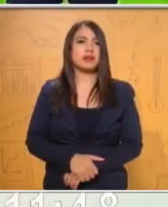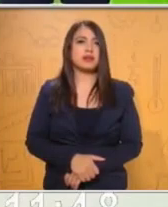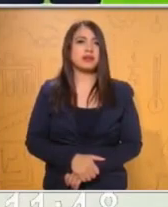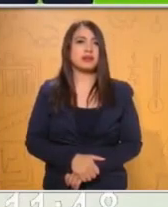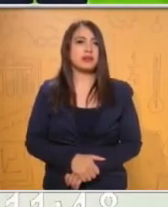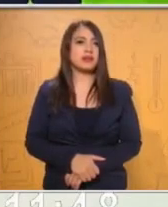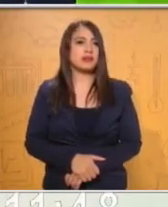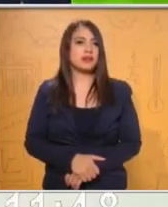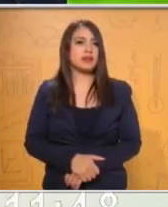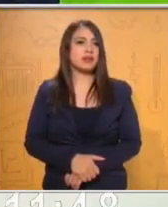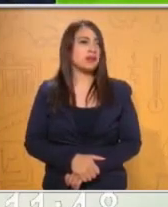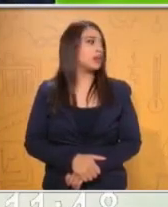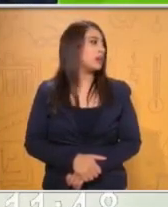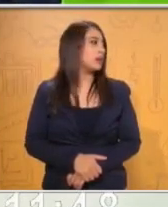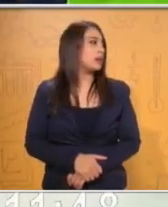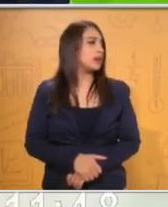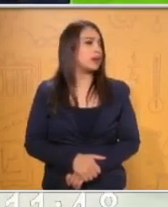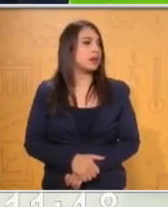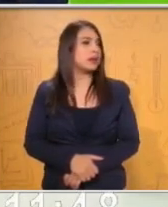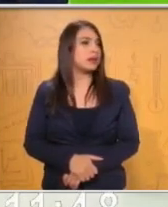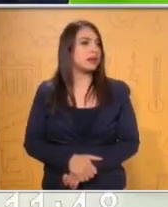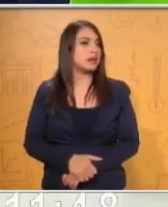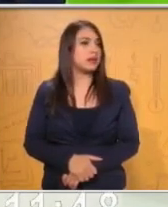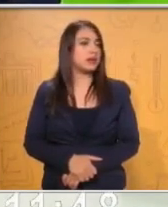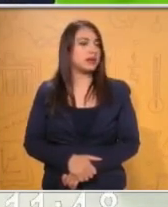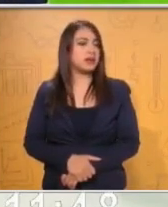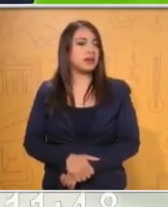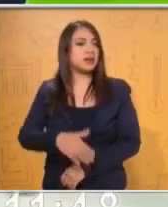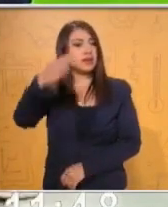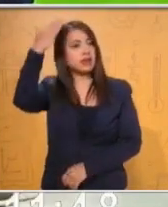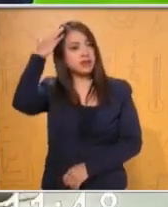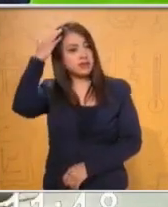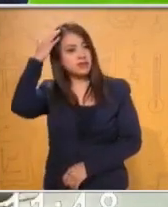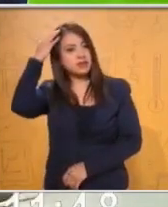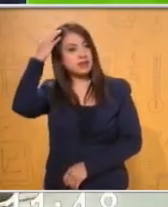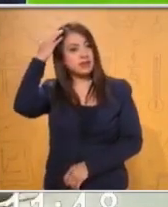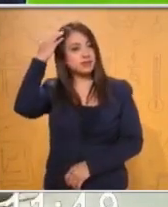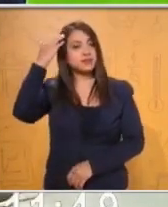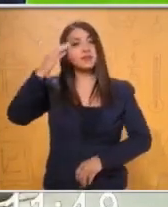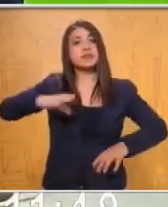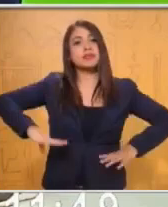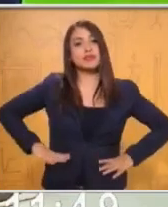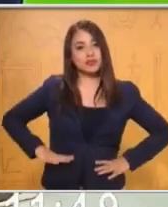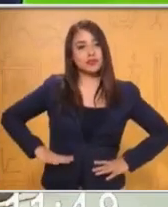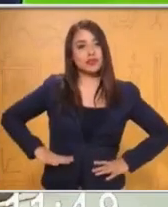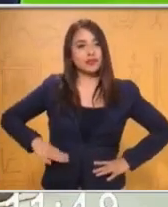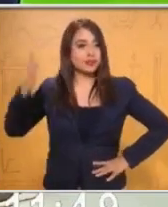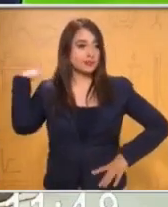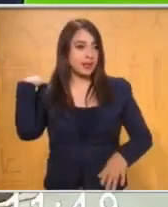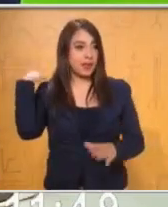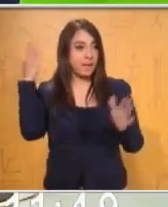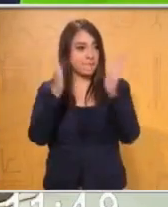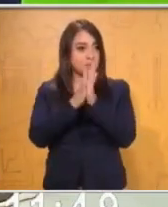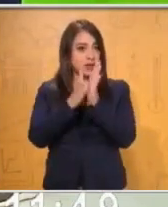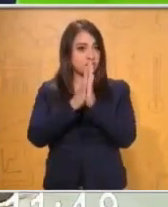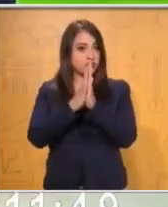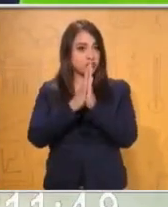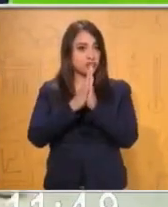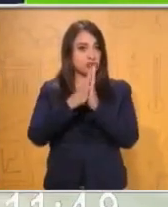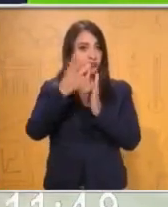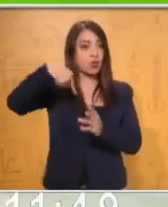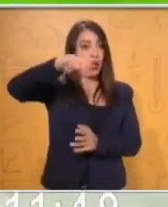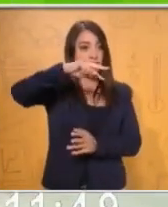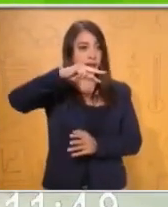¿Listos? Venga. Va por ahí. Cabeza. Cintura. Espalda. Aplauso. Vuelta.